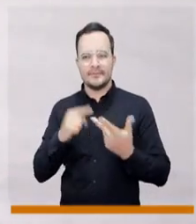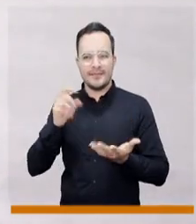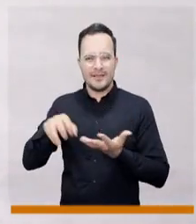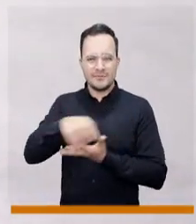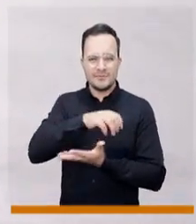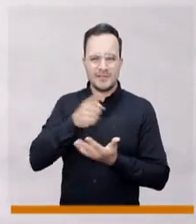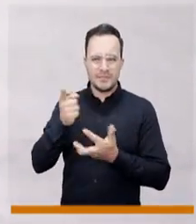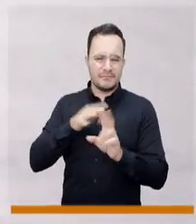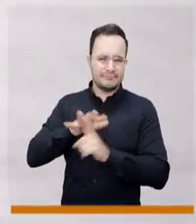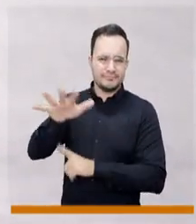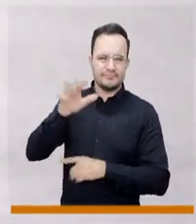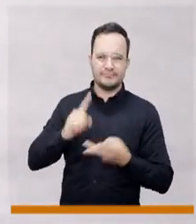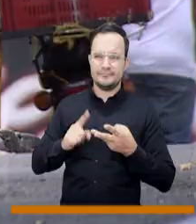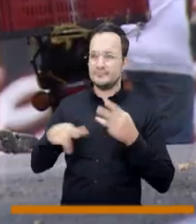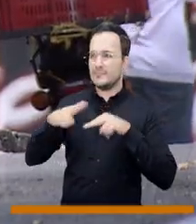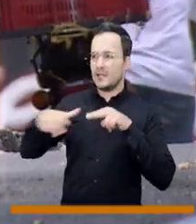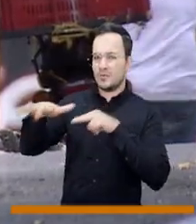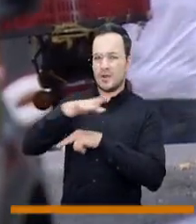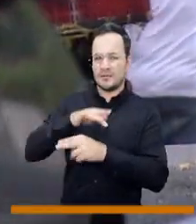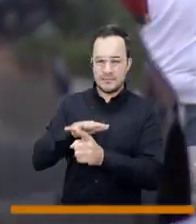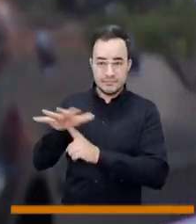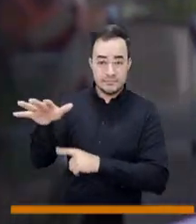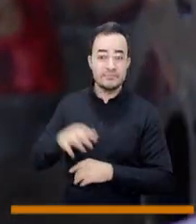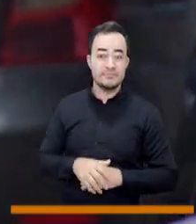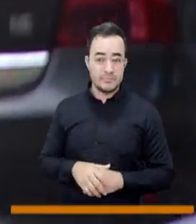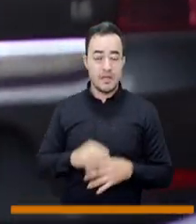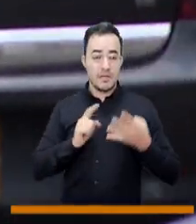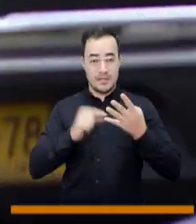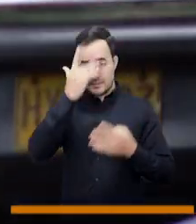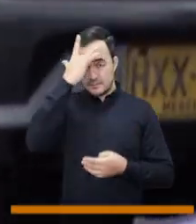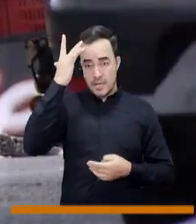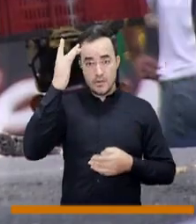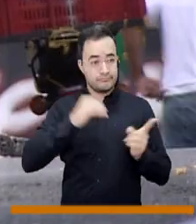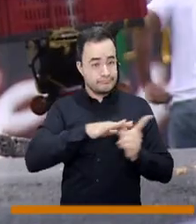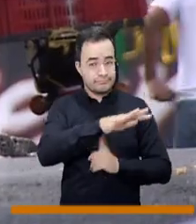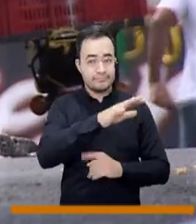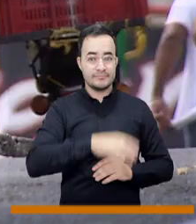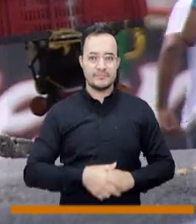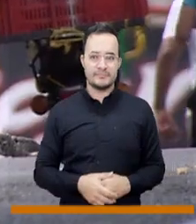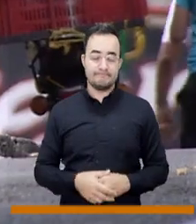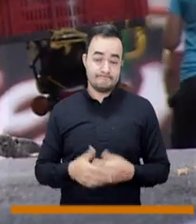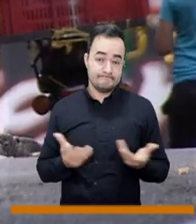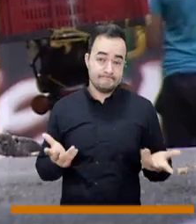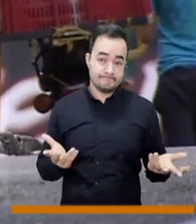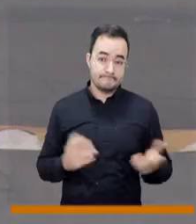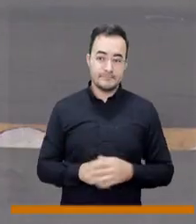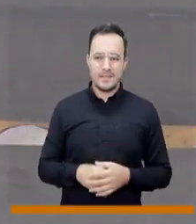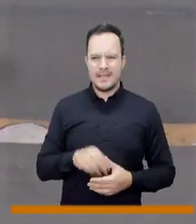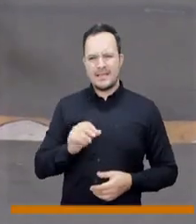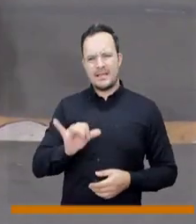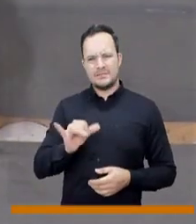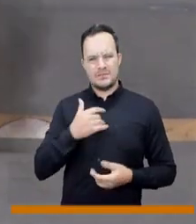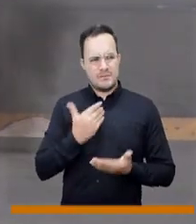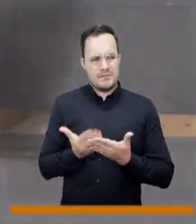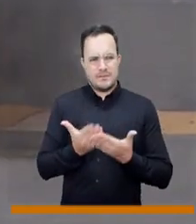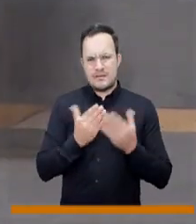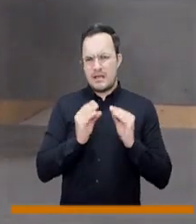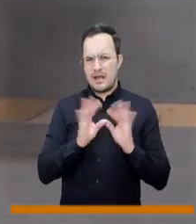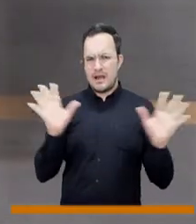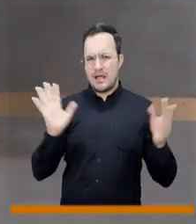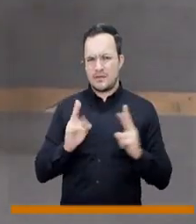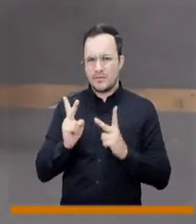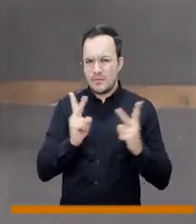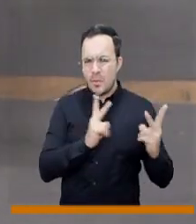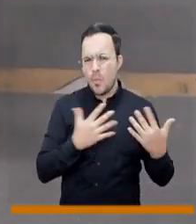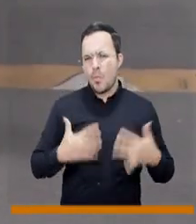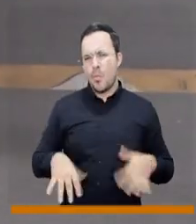sino también afectaciones a los ecosistemas, afectaciones a la fauna silvestre, afectaciones a la salud mental de las personas. Y pues es